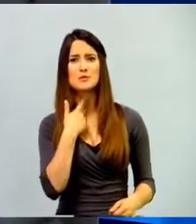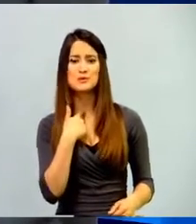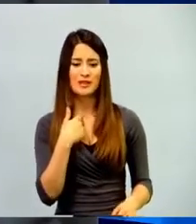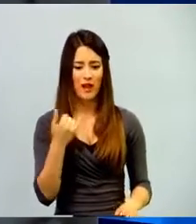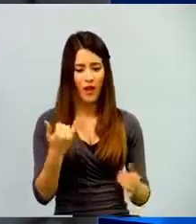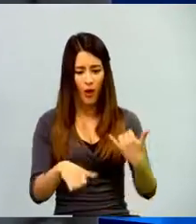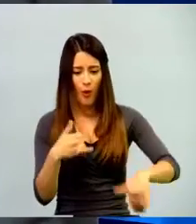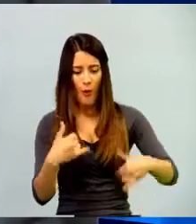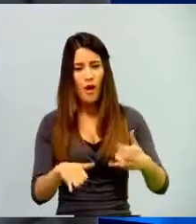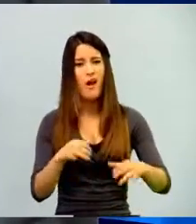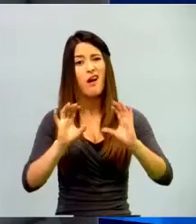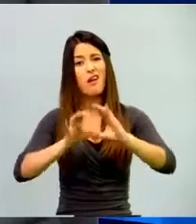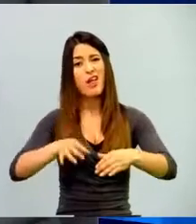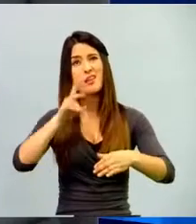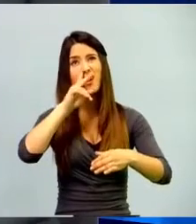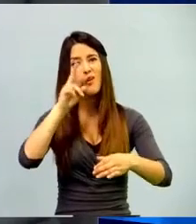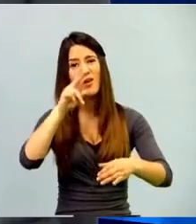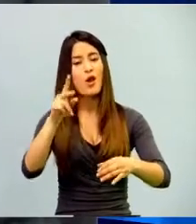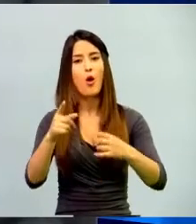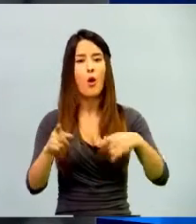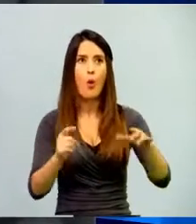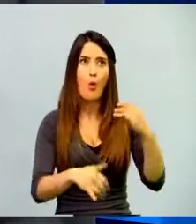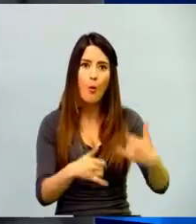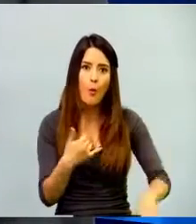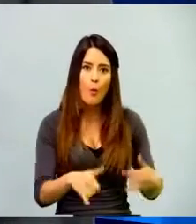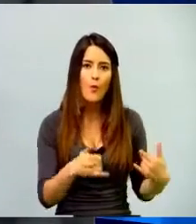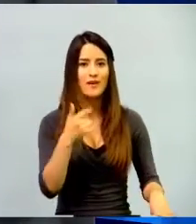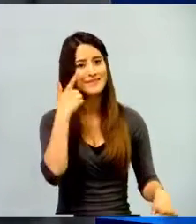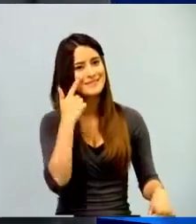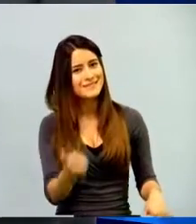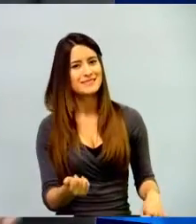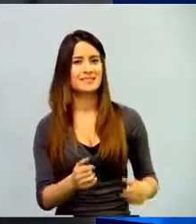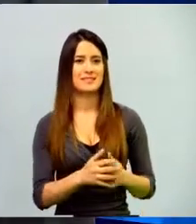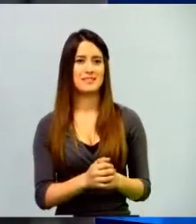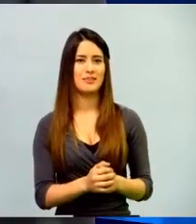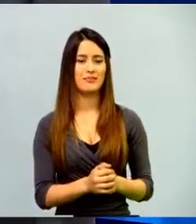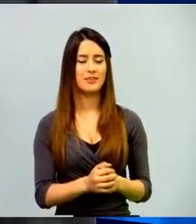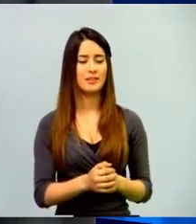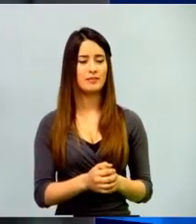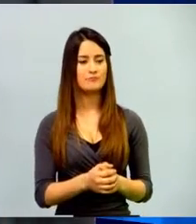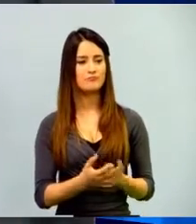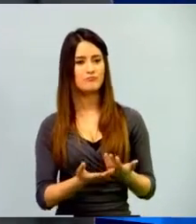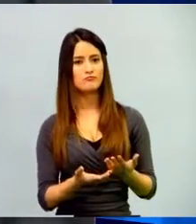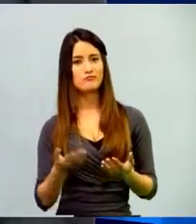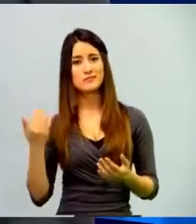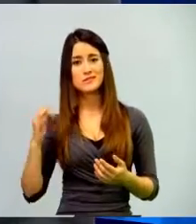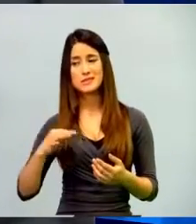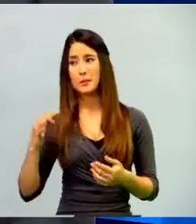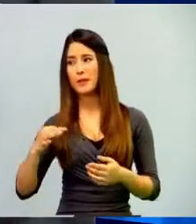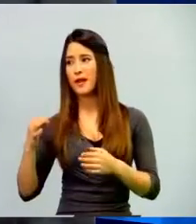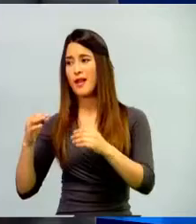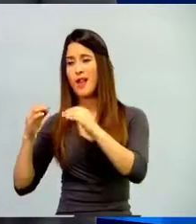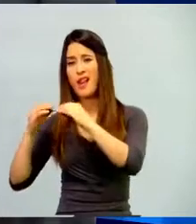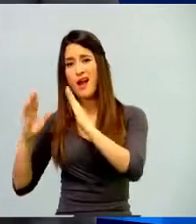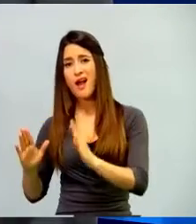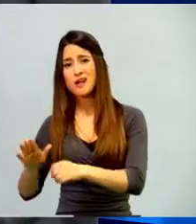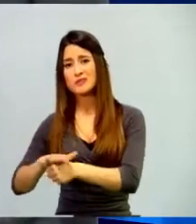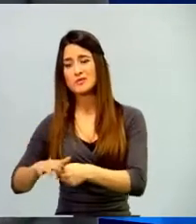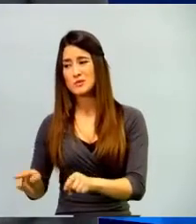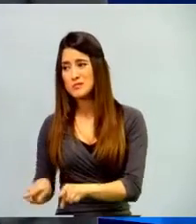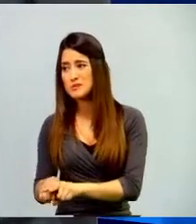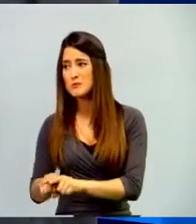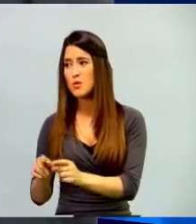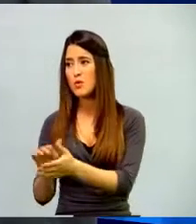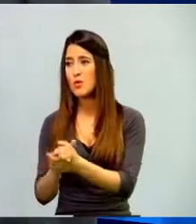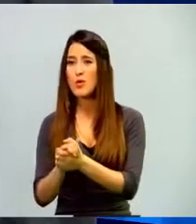intente traer cosas distintas o cosas de las que ellos viven en su casa o con sus amigos